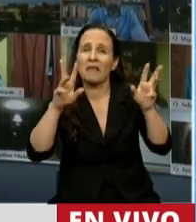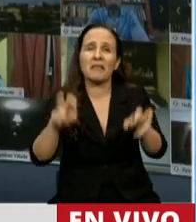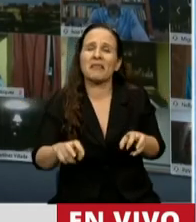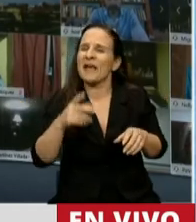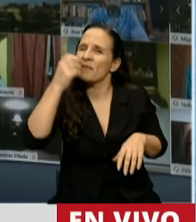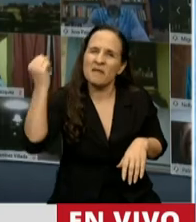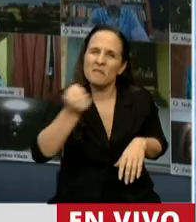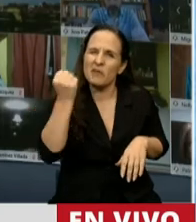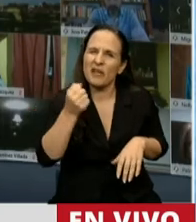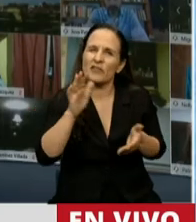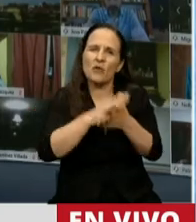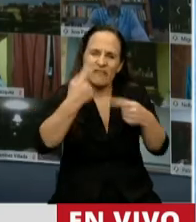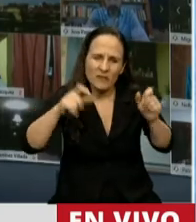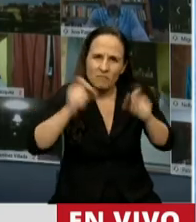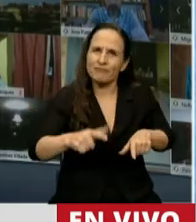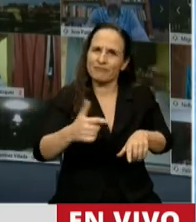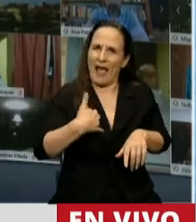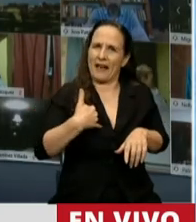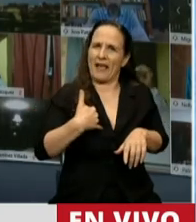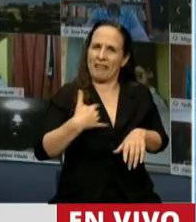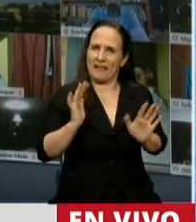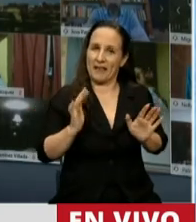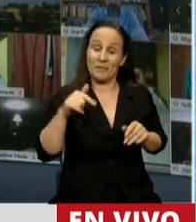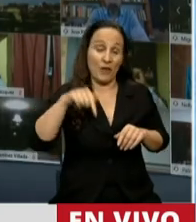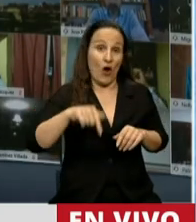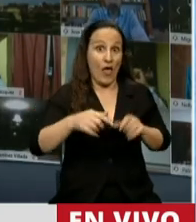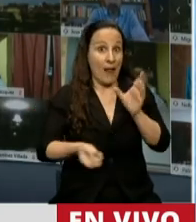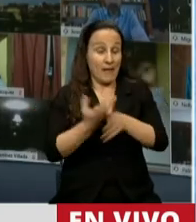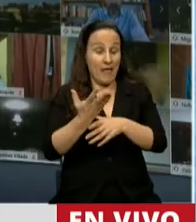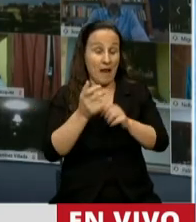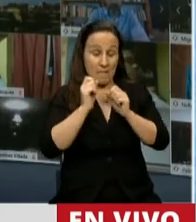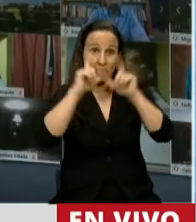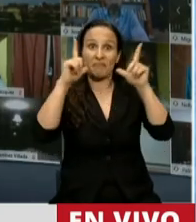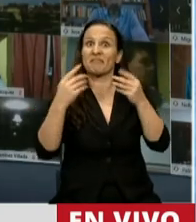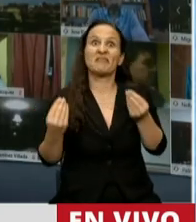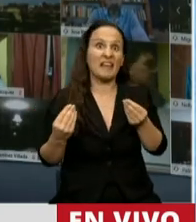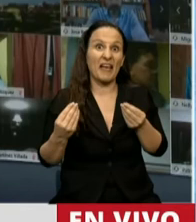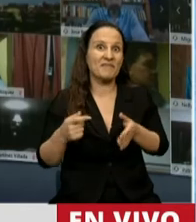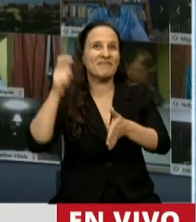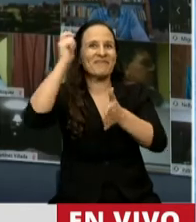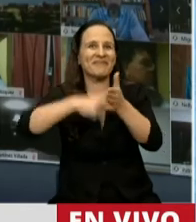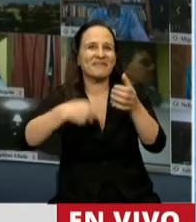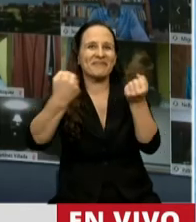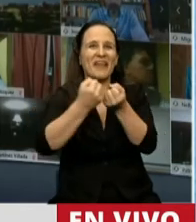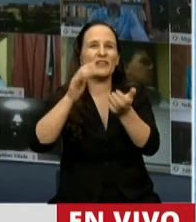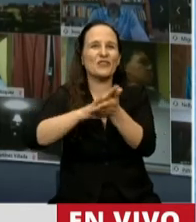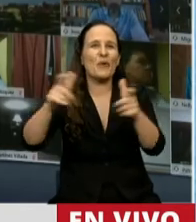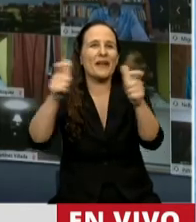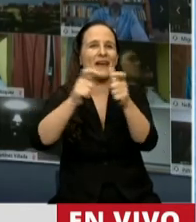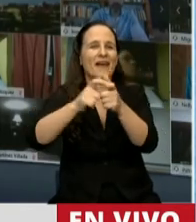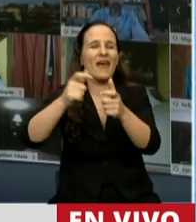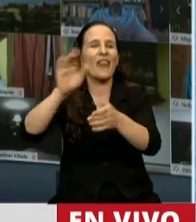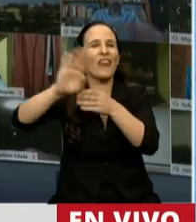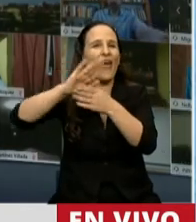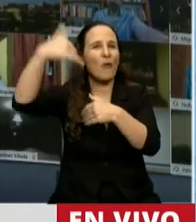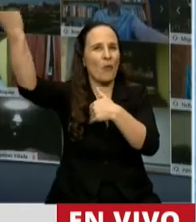noticia con la cual nos despertamos esta mañana, que fue el acuerdo con los bonistas de la deuda externa.